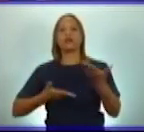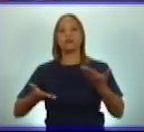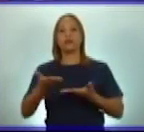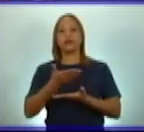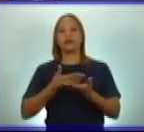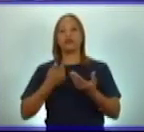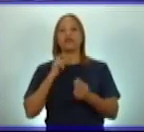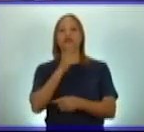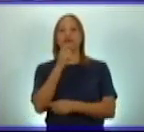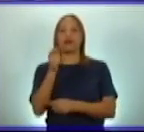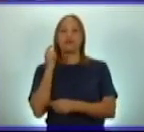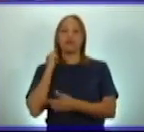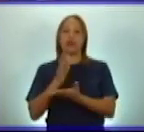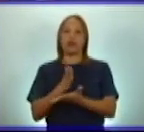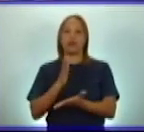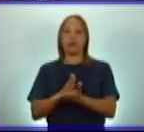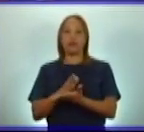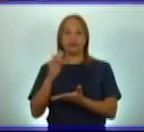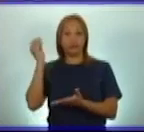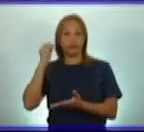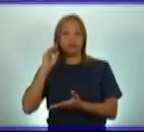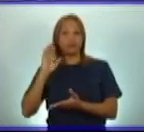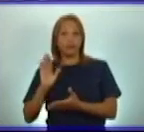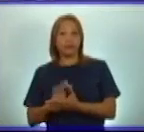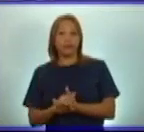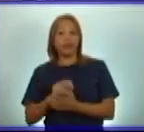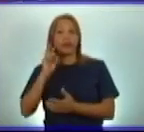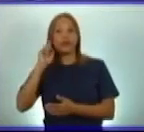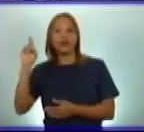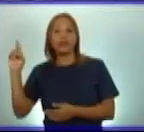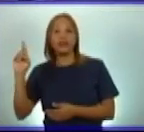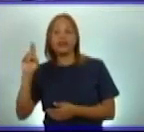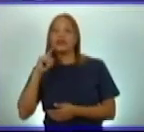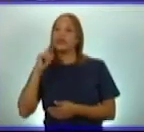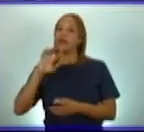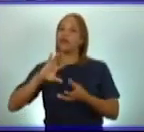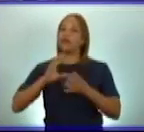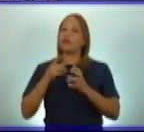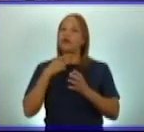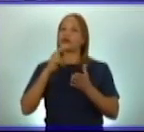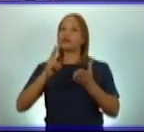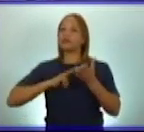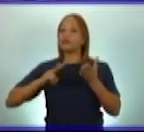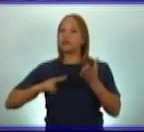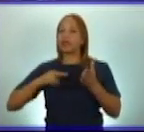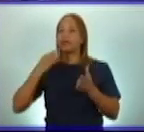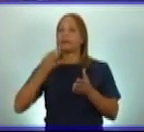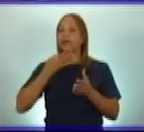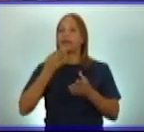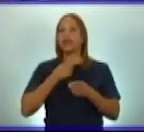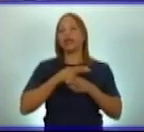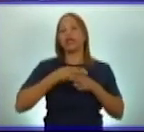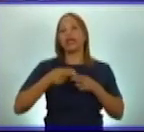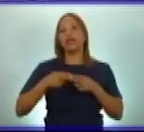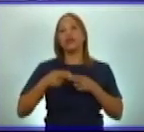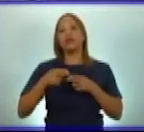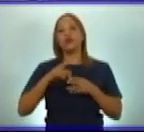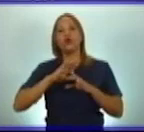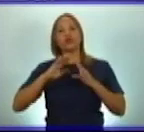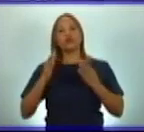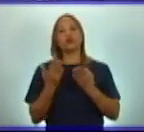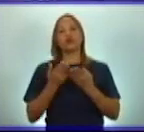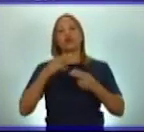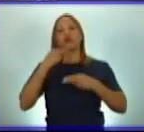maestros de manera que logren relatar los hechos más trascendentales de la niñez y la